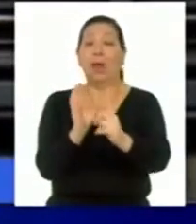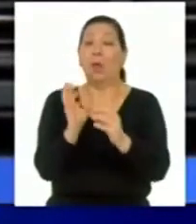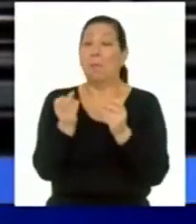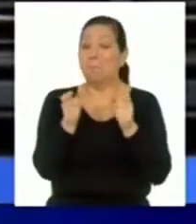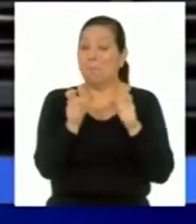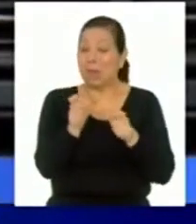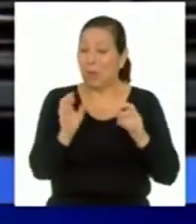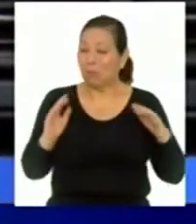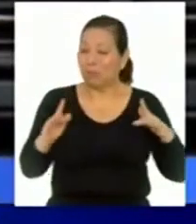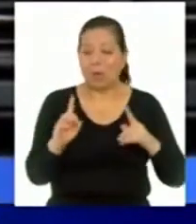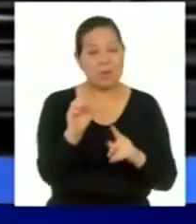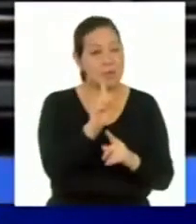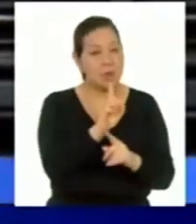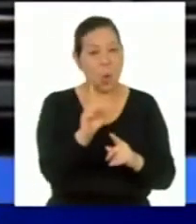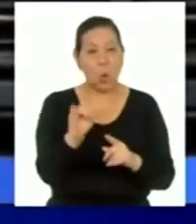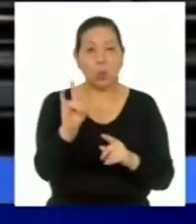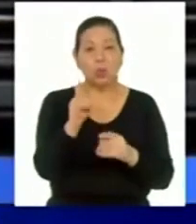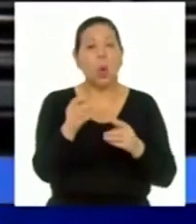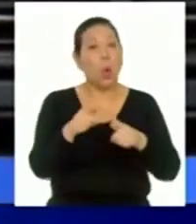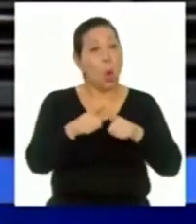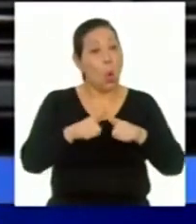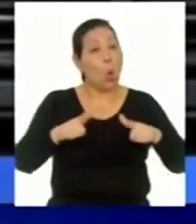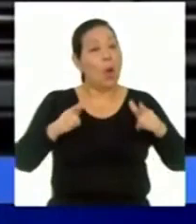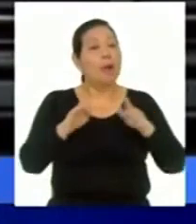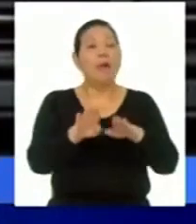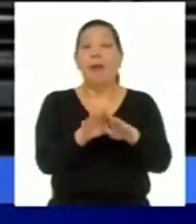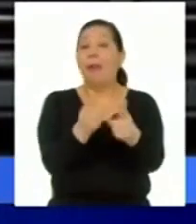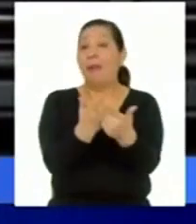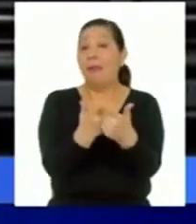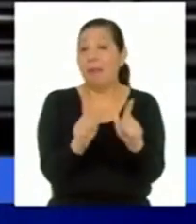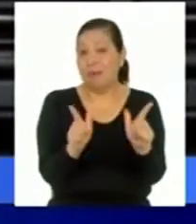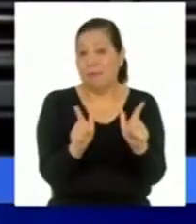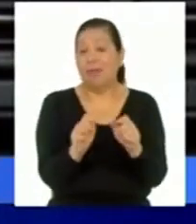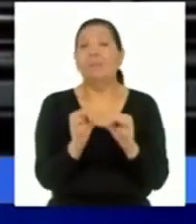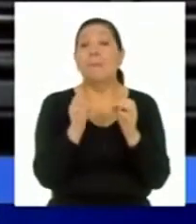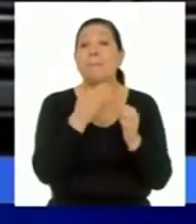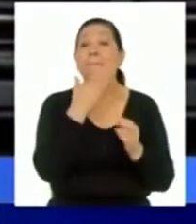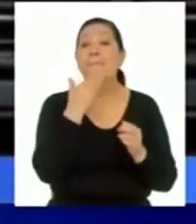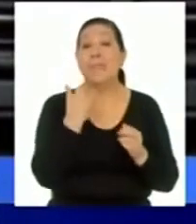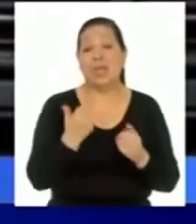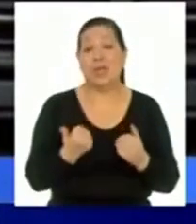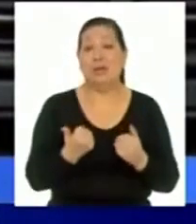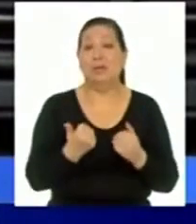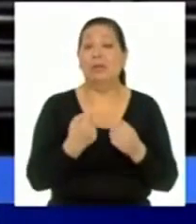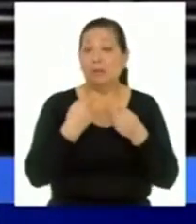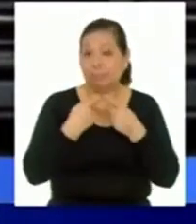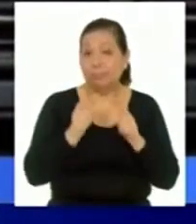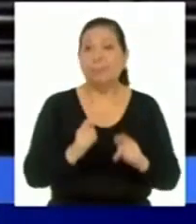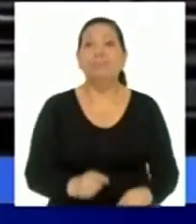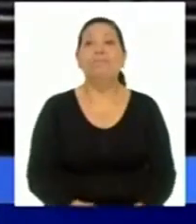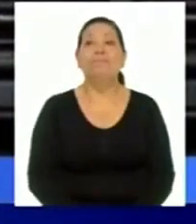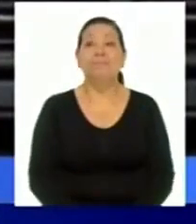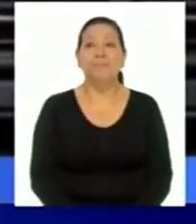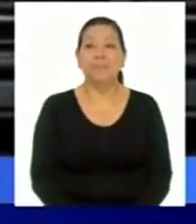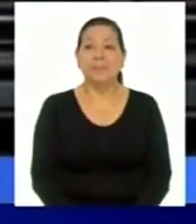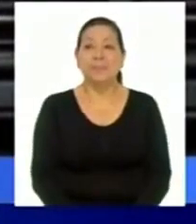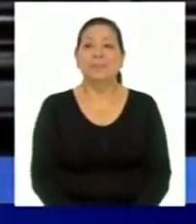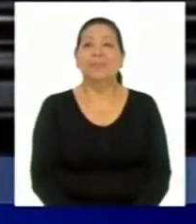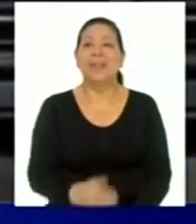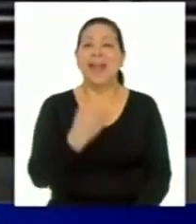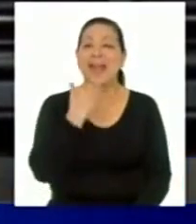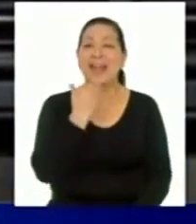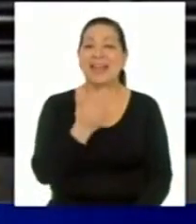las aglomeraciones y hacer uso de los espacios libres. Eso tendríamos para informar, Premier. Muchas